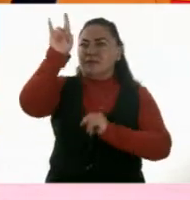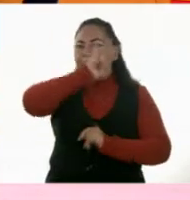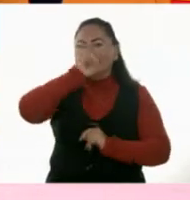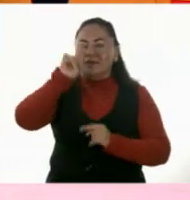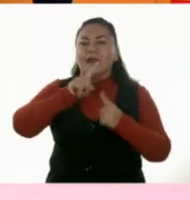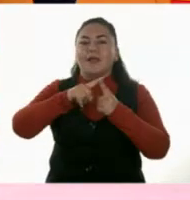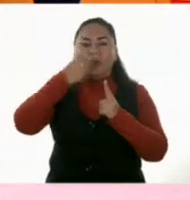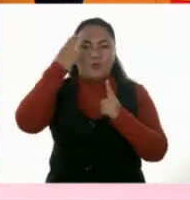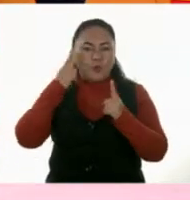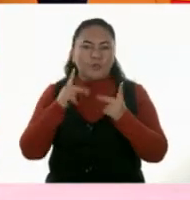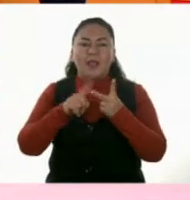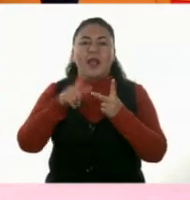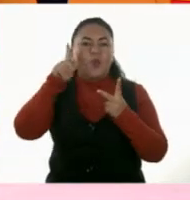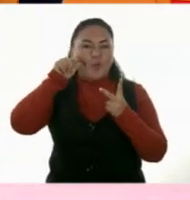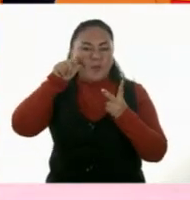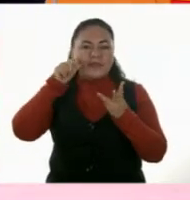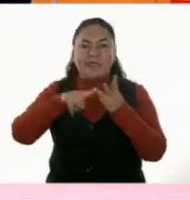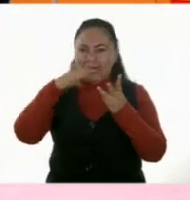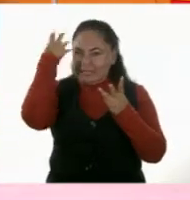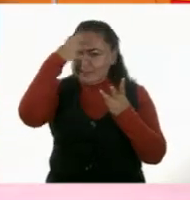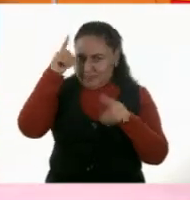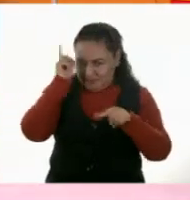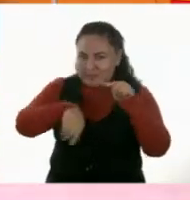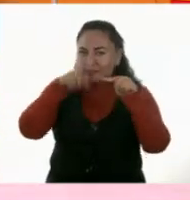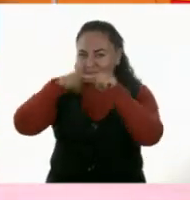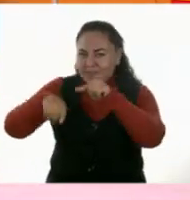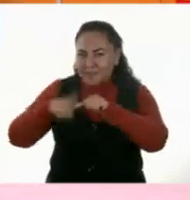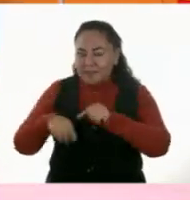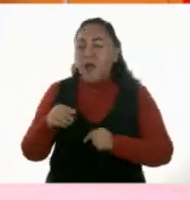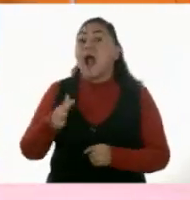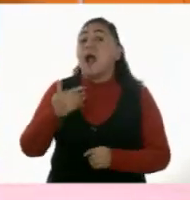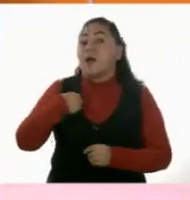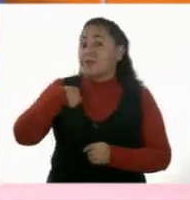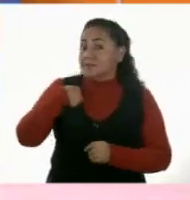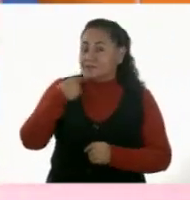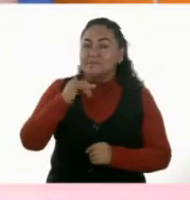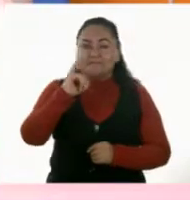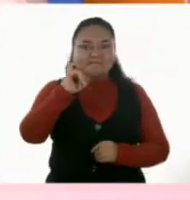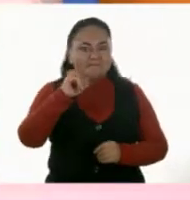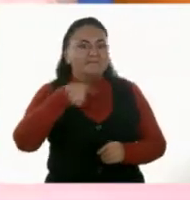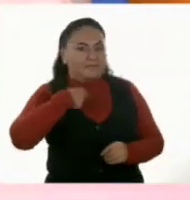Lupita y Cecilia? A quienes les mandamos saludos, por cierto.